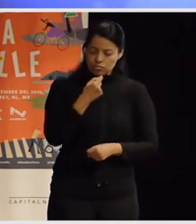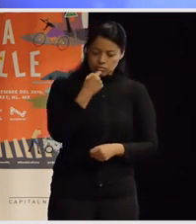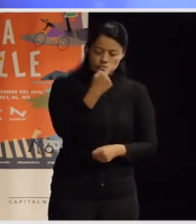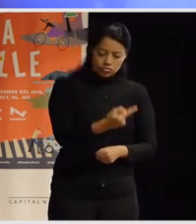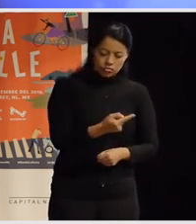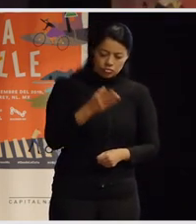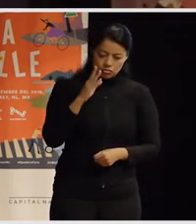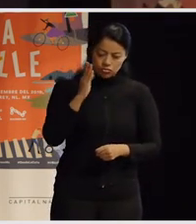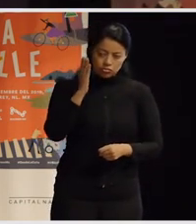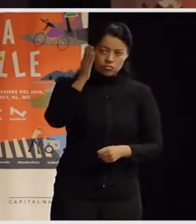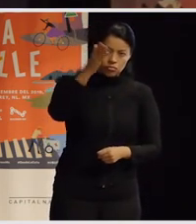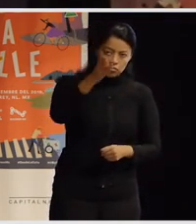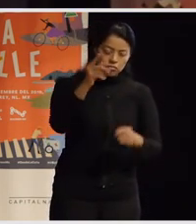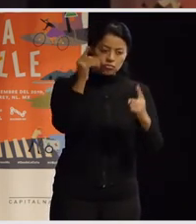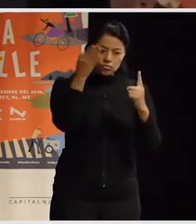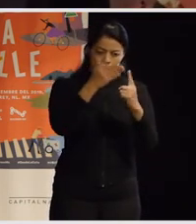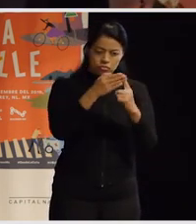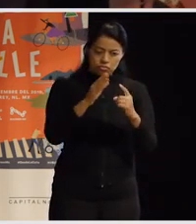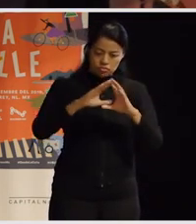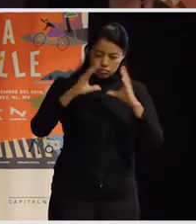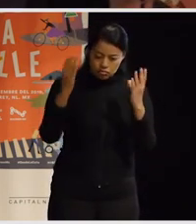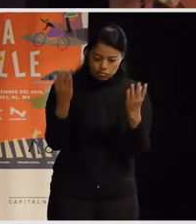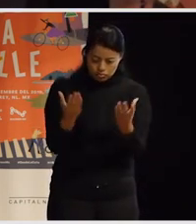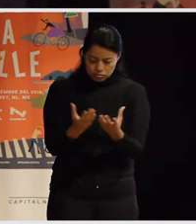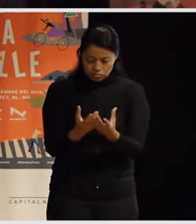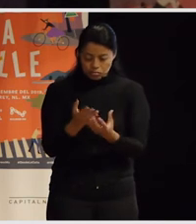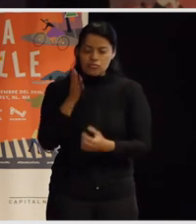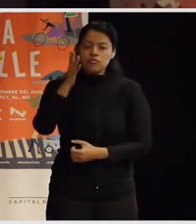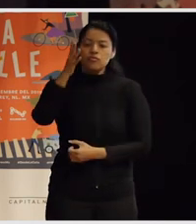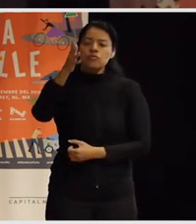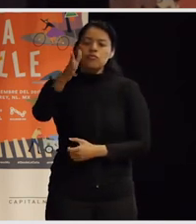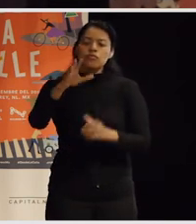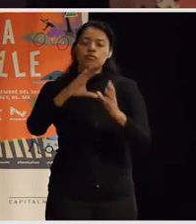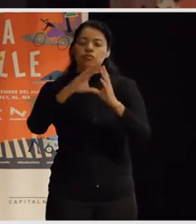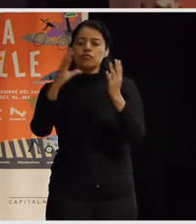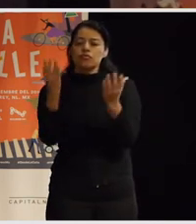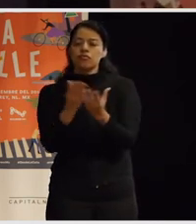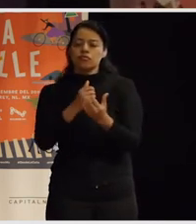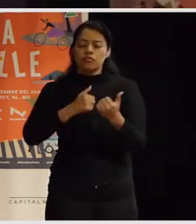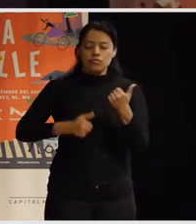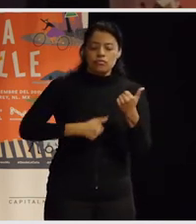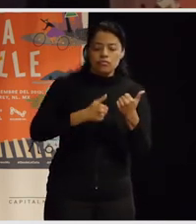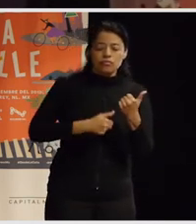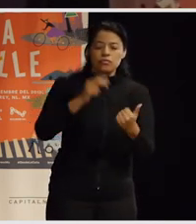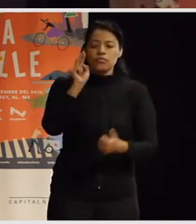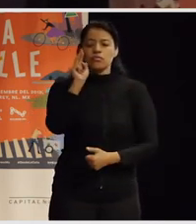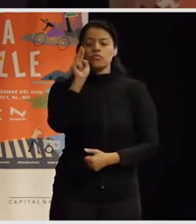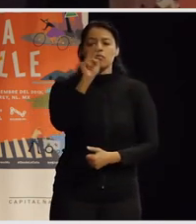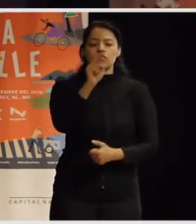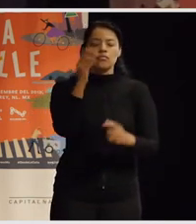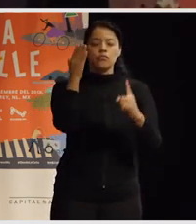visión que tiene del mundo nuestro futuro del mundo depende de esta visión de